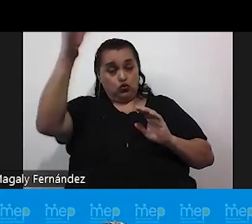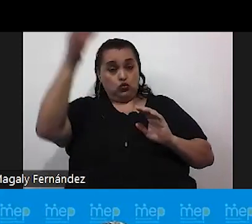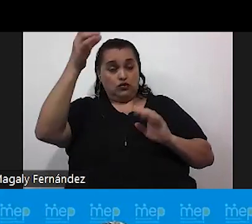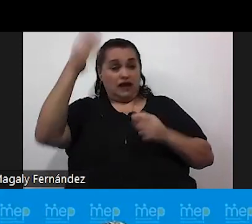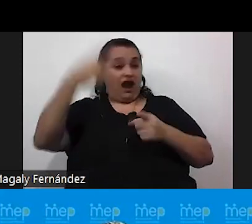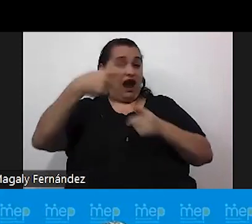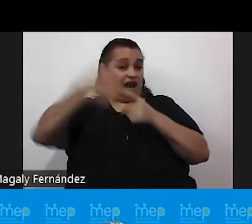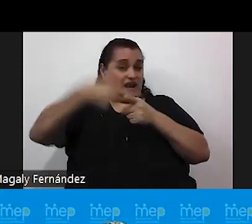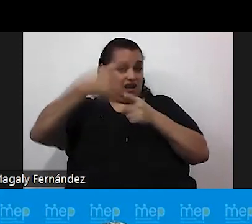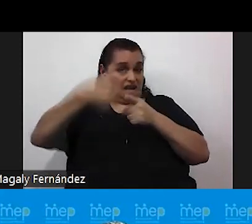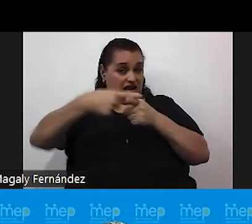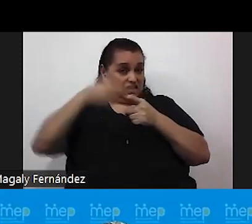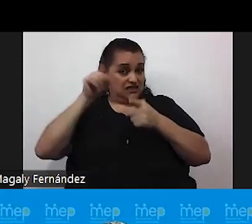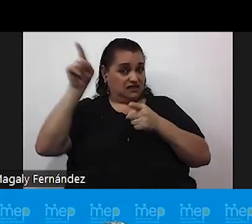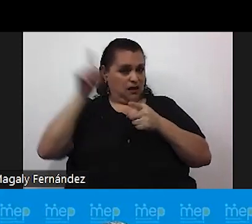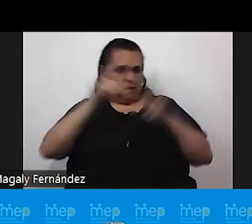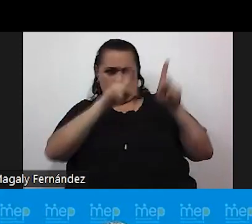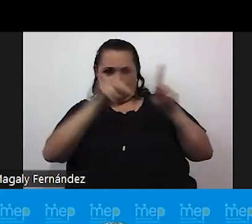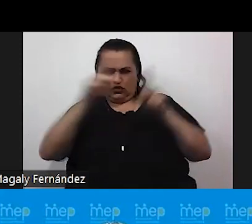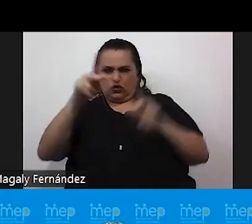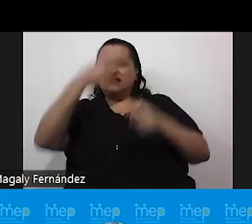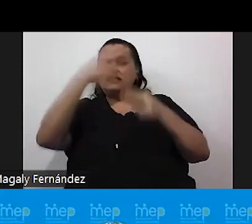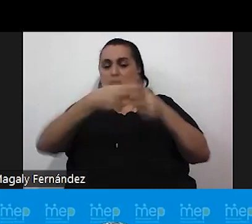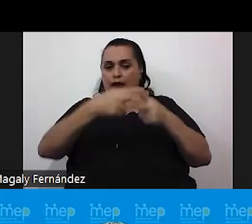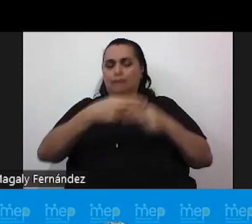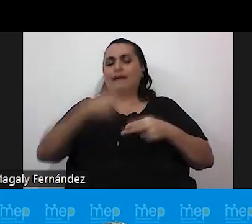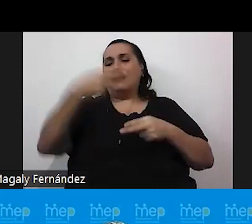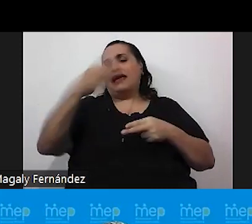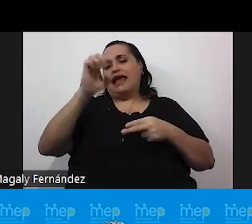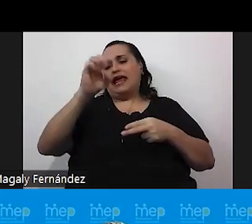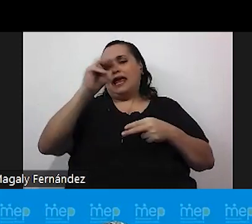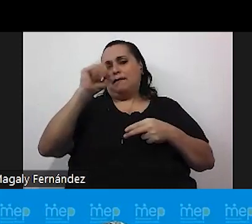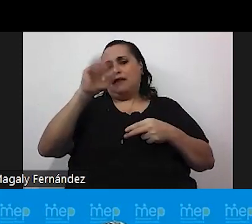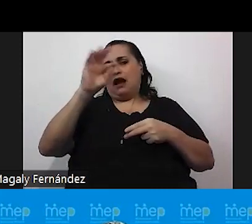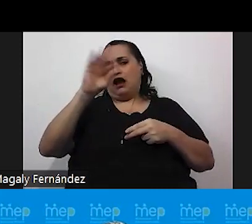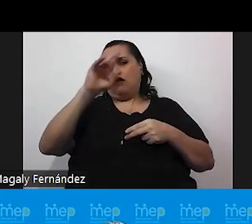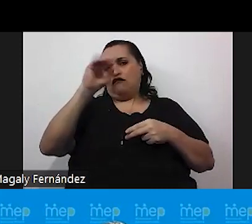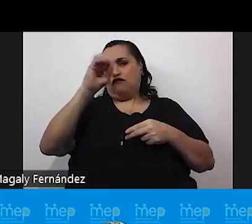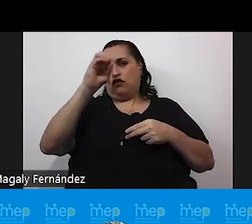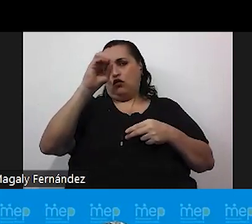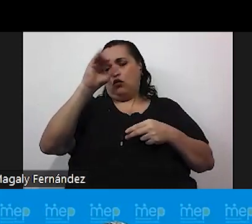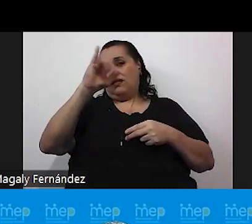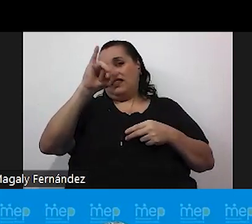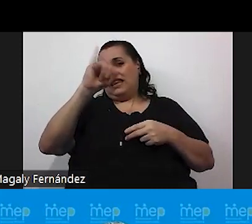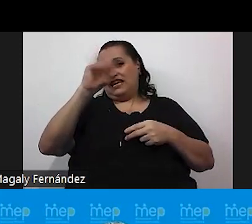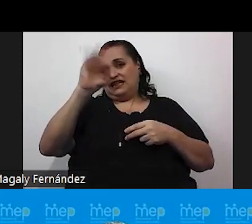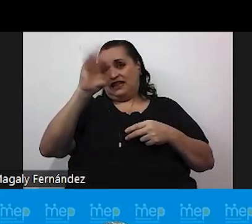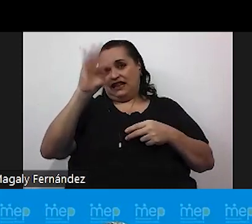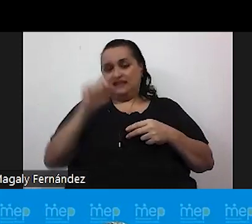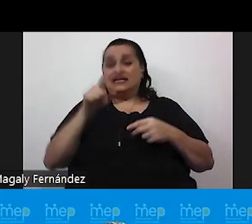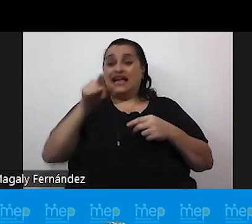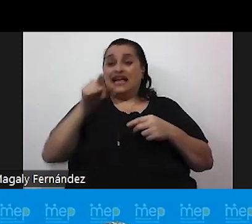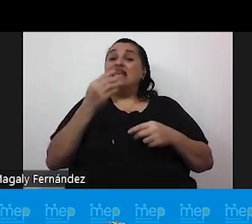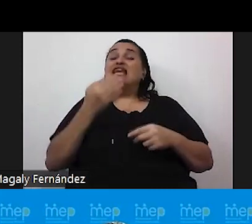estas personas eran llamadas hermafroditas y en la cultura india es una deidad